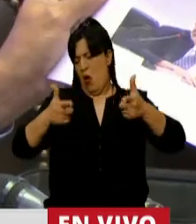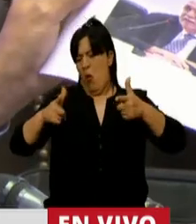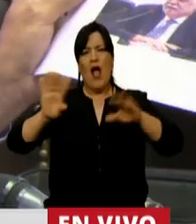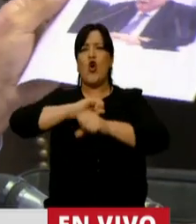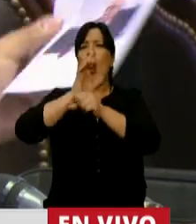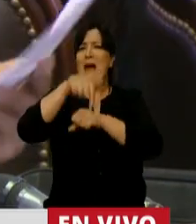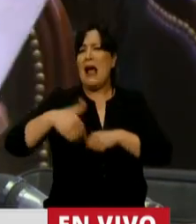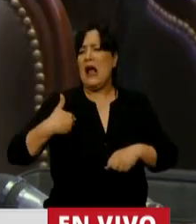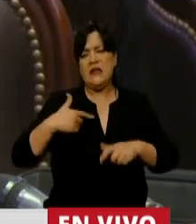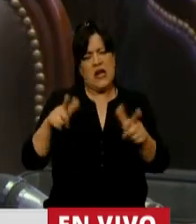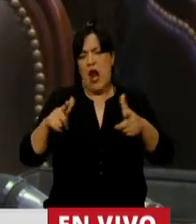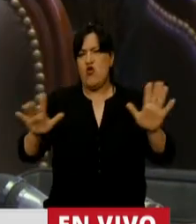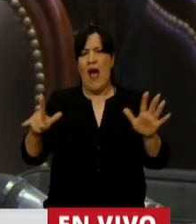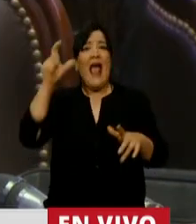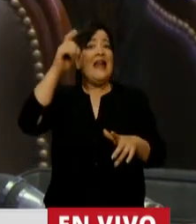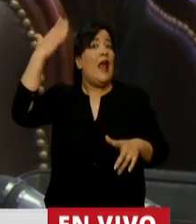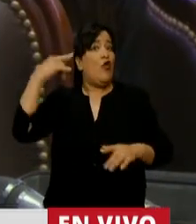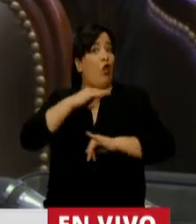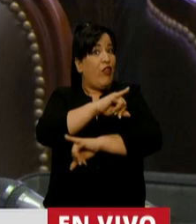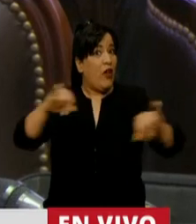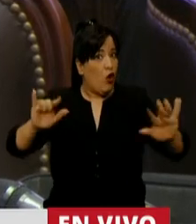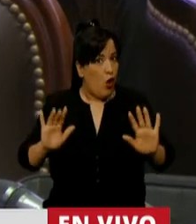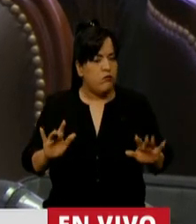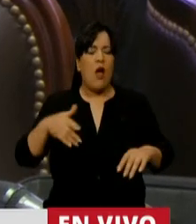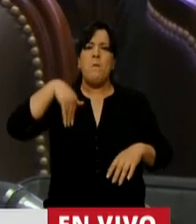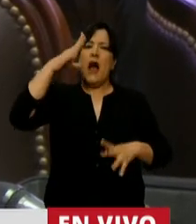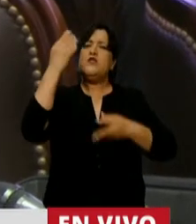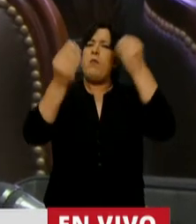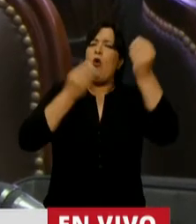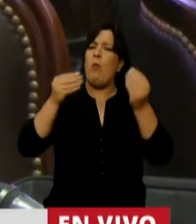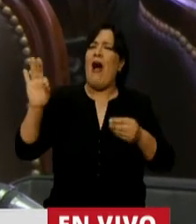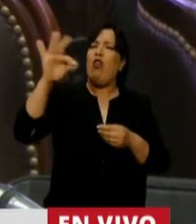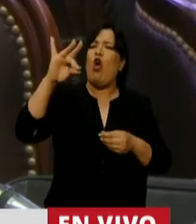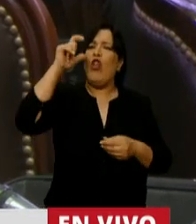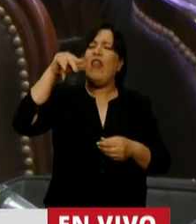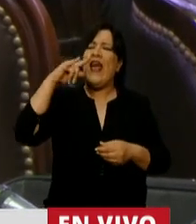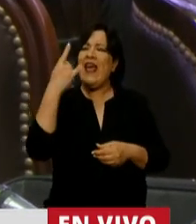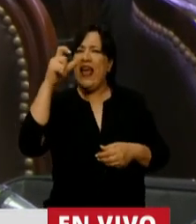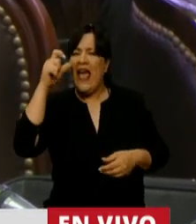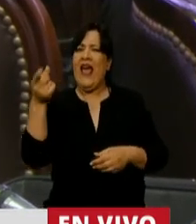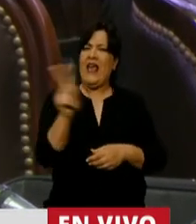coronavirus en la Argentina, y que estaba más preocupado por el dengue que por el virus.